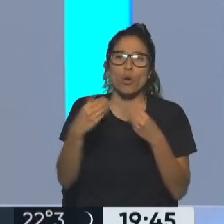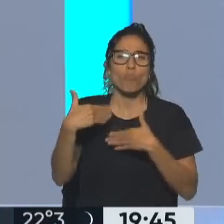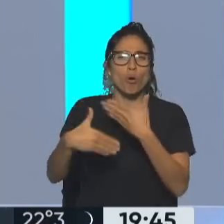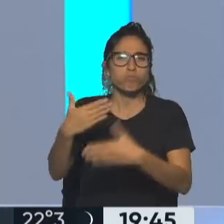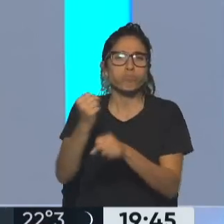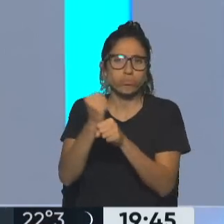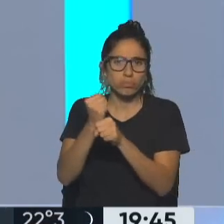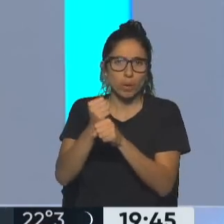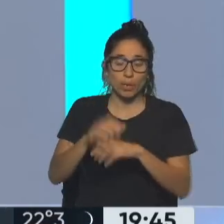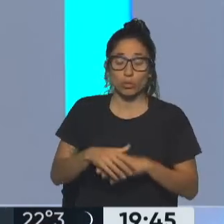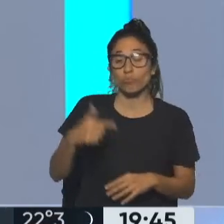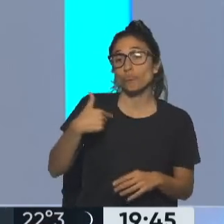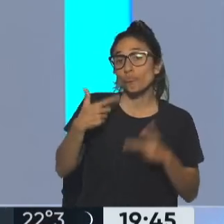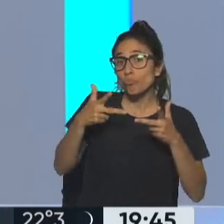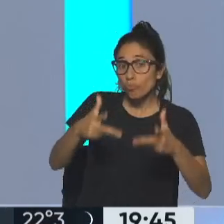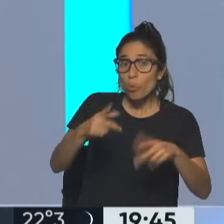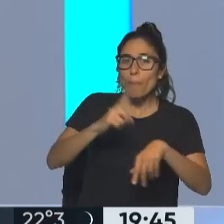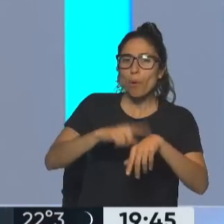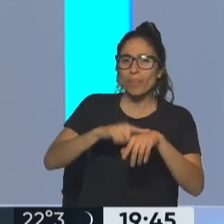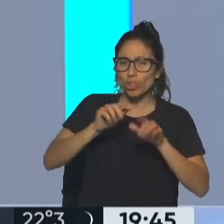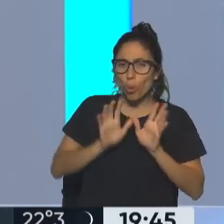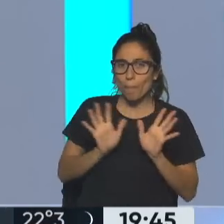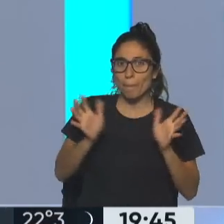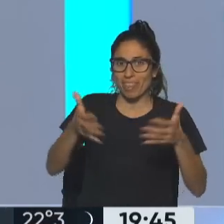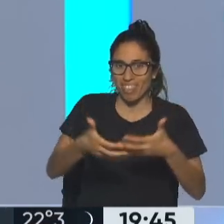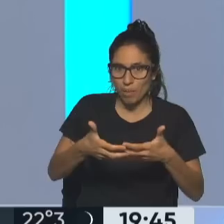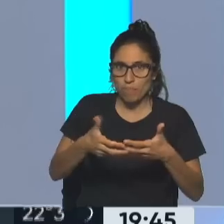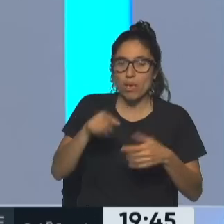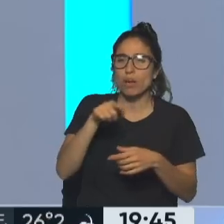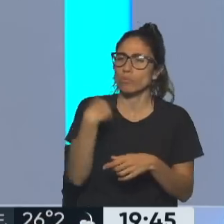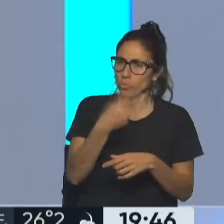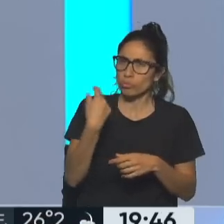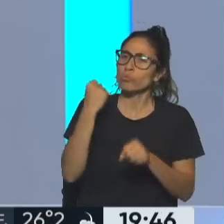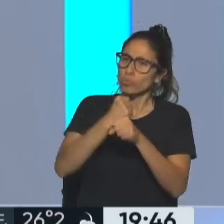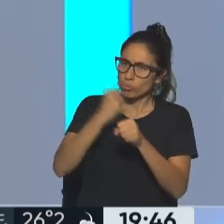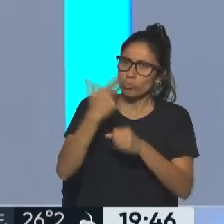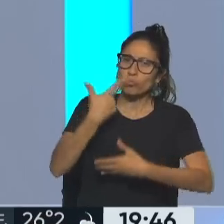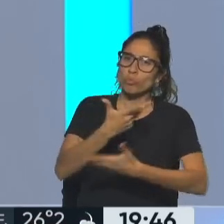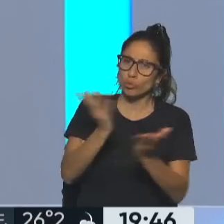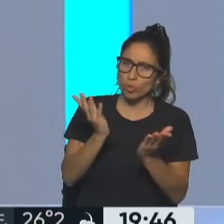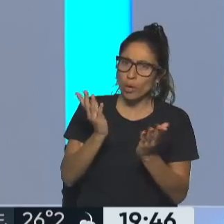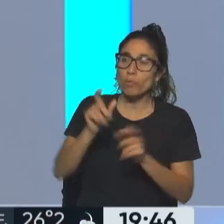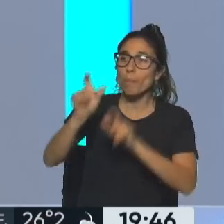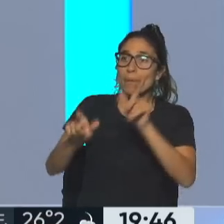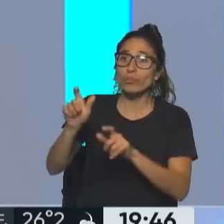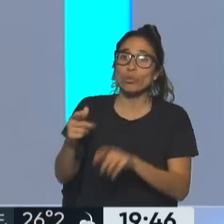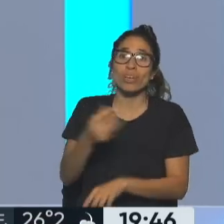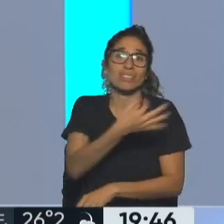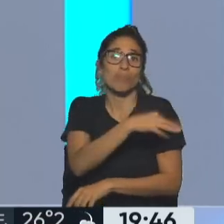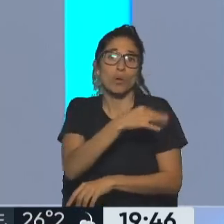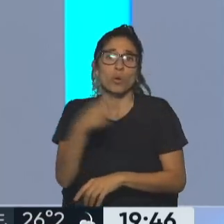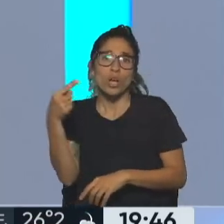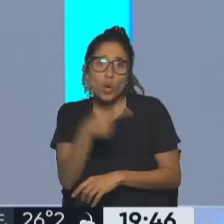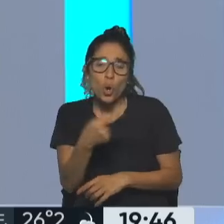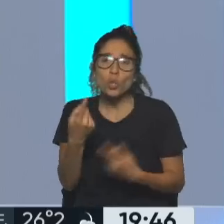importante durante la época de la pandemia, donde en la Argentina también los antivacunas, los terraplanistas, todos aquellos que nos plantearon de que no era la ciencia la forma de